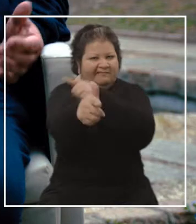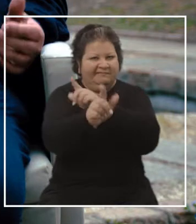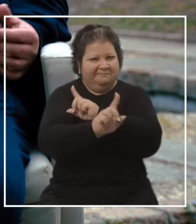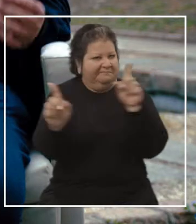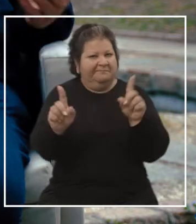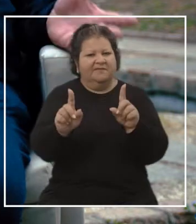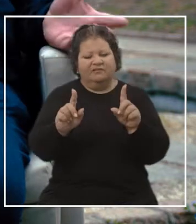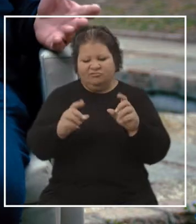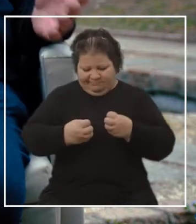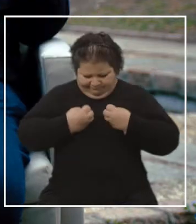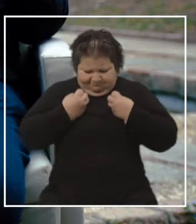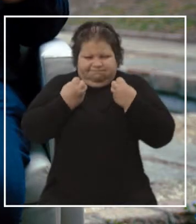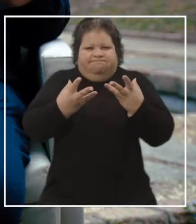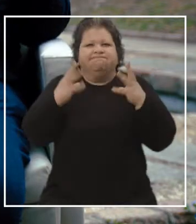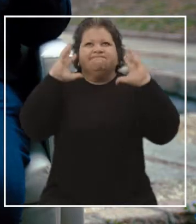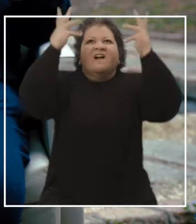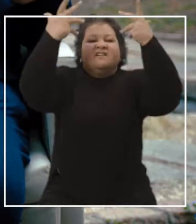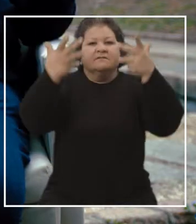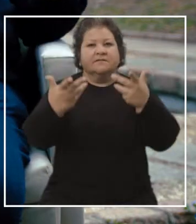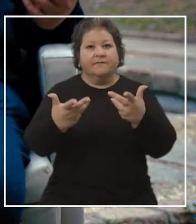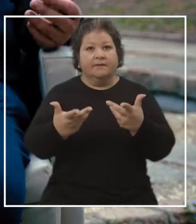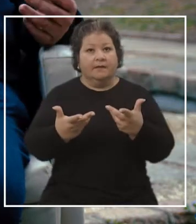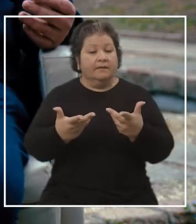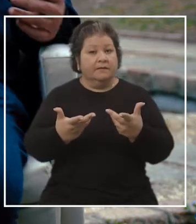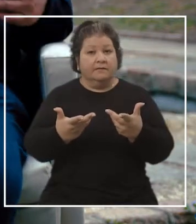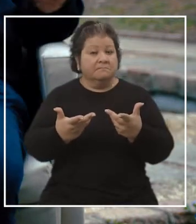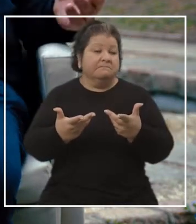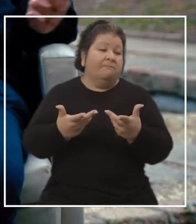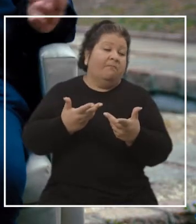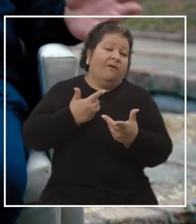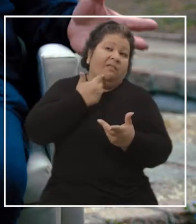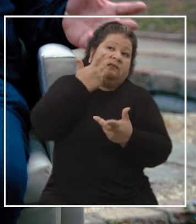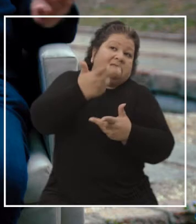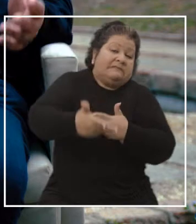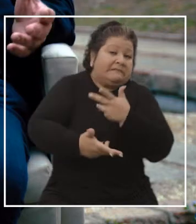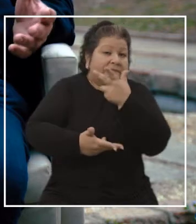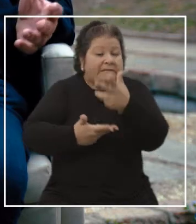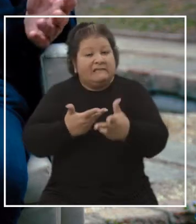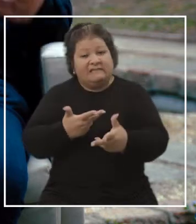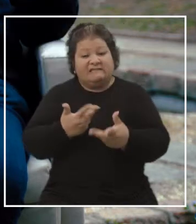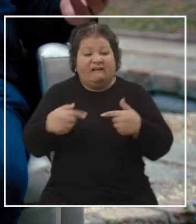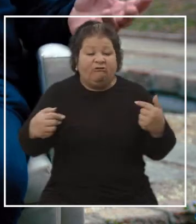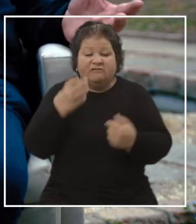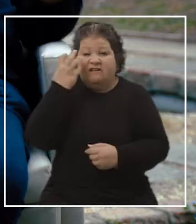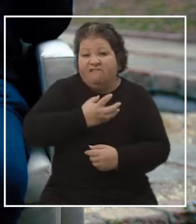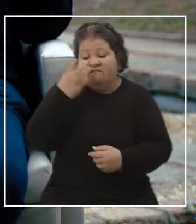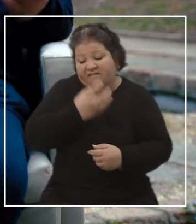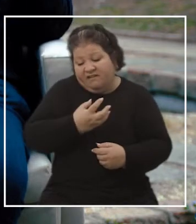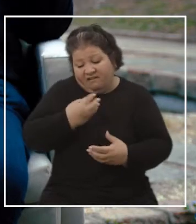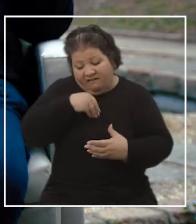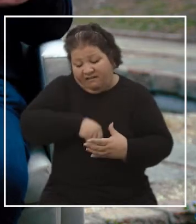toda nuestra agresividad, nuestra, vamos a llamarlo de alguna manera, nuestras miserias